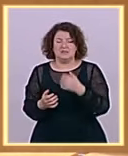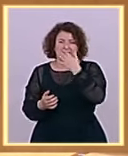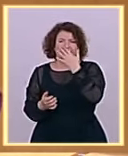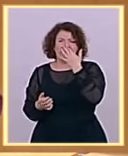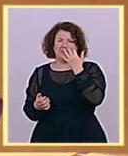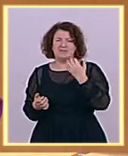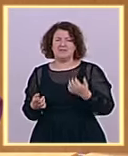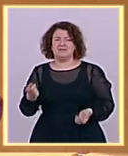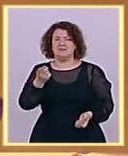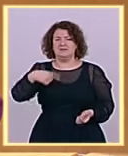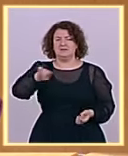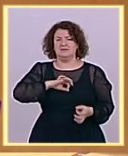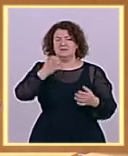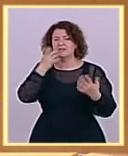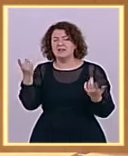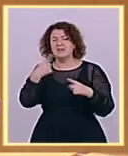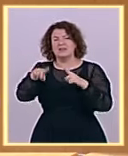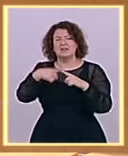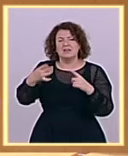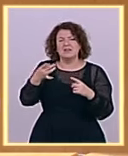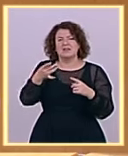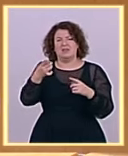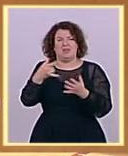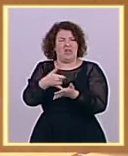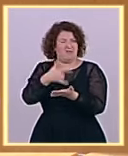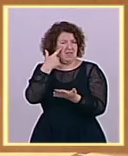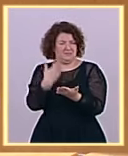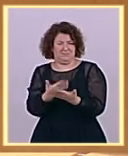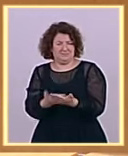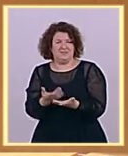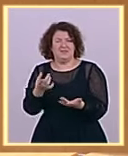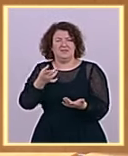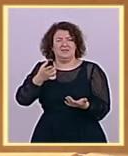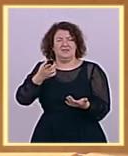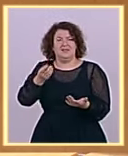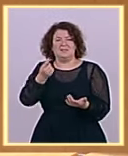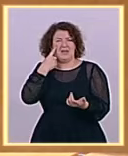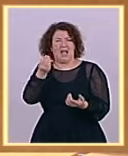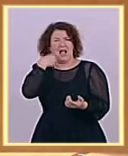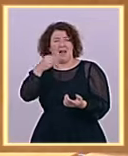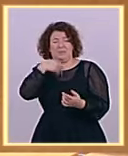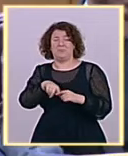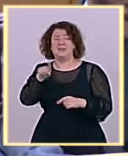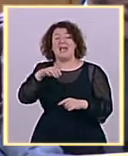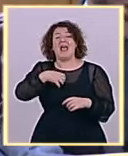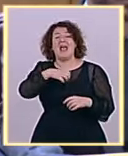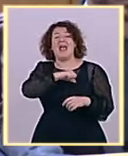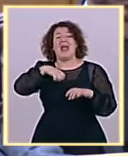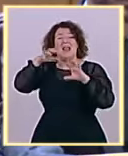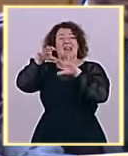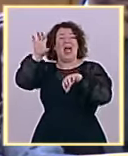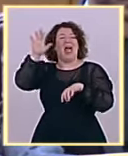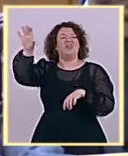Usted criminaliza a los nacionalistas porque usted solo puede pactar con la ultraderecha de este país.